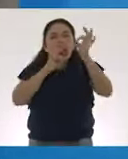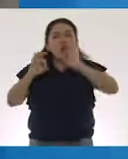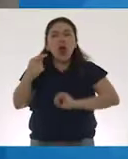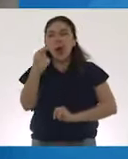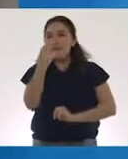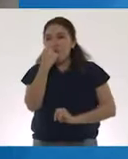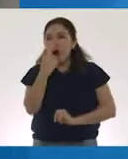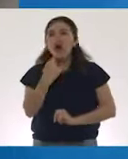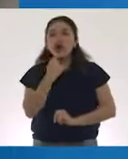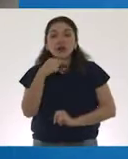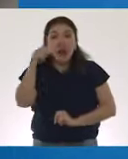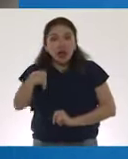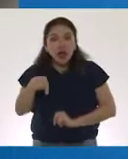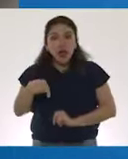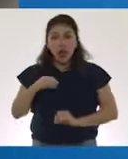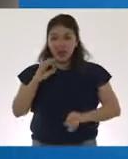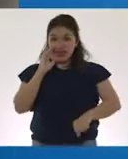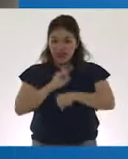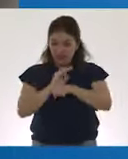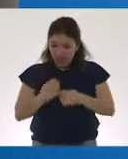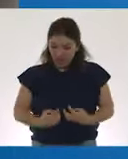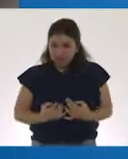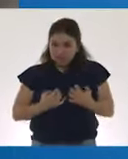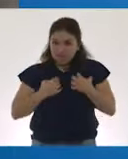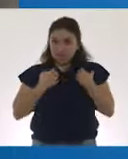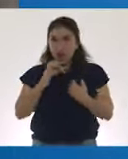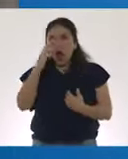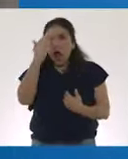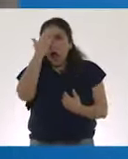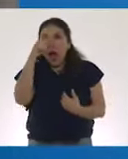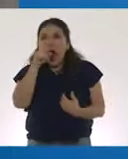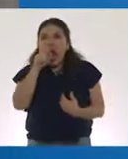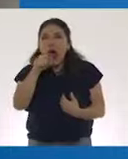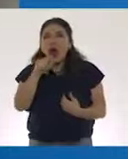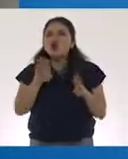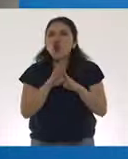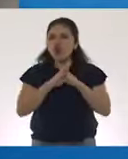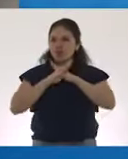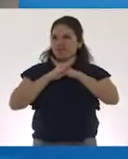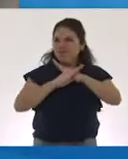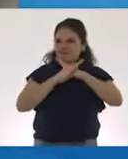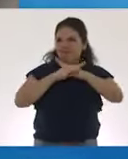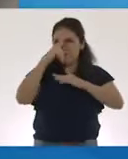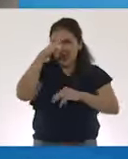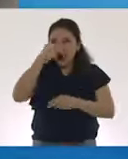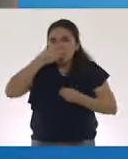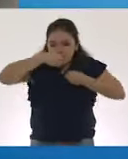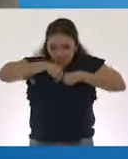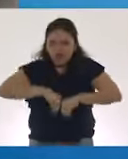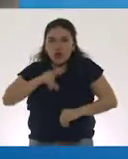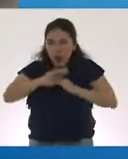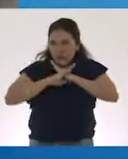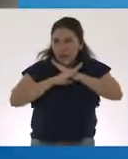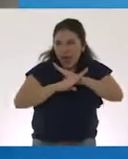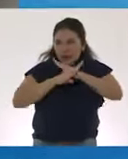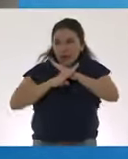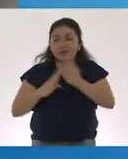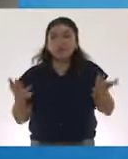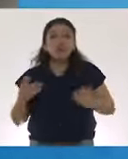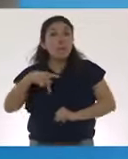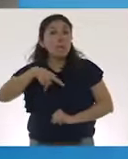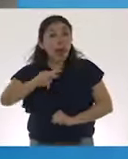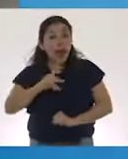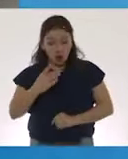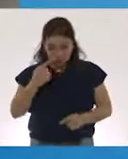defensas reconocen a esta llave del virus y tratan de bloquearla para que no entre a nuestras células. Sin embargo,